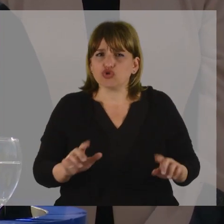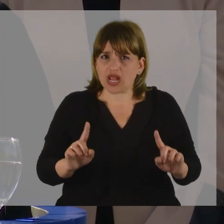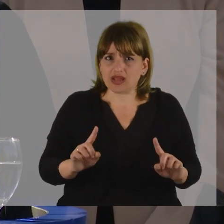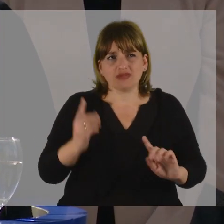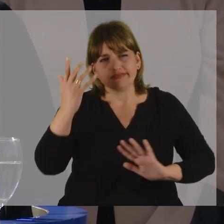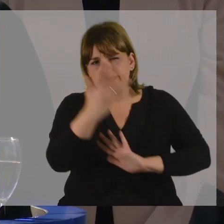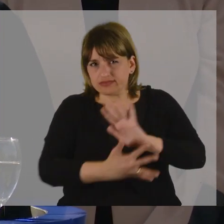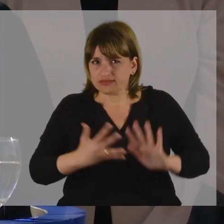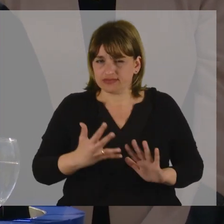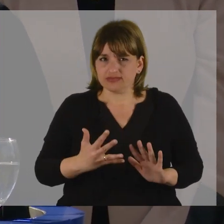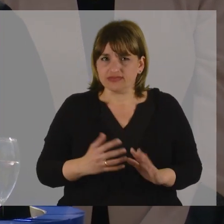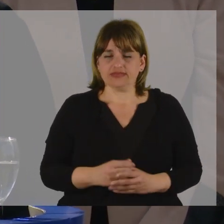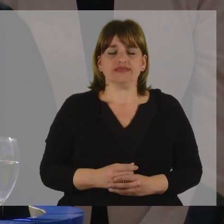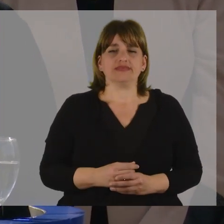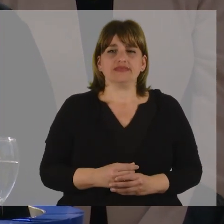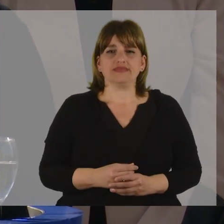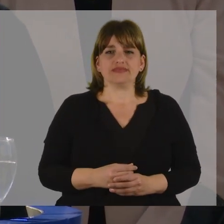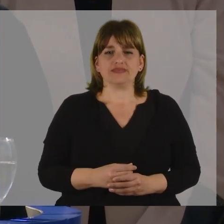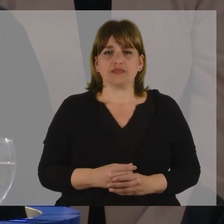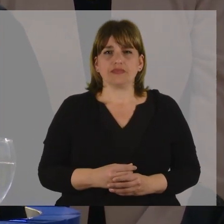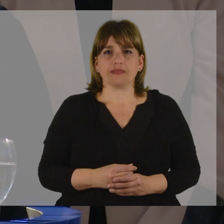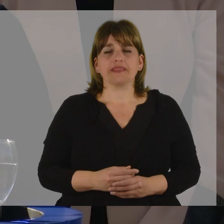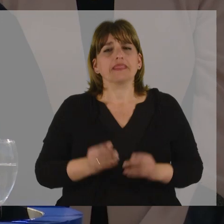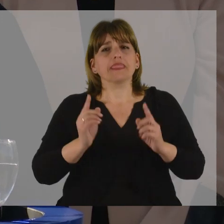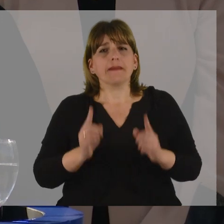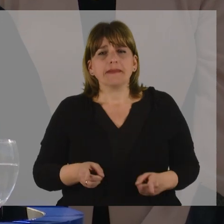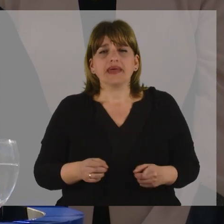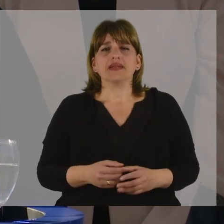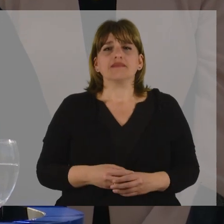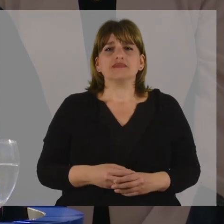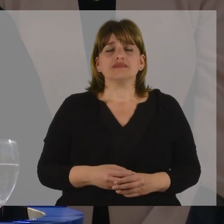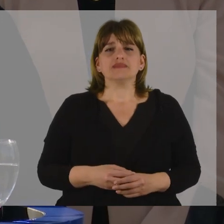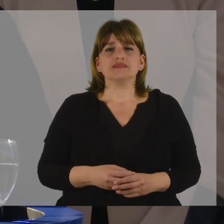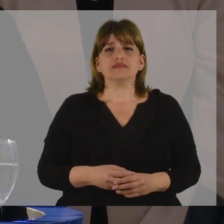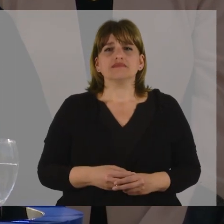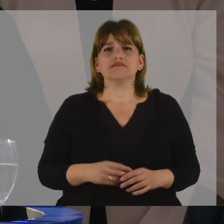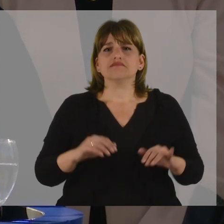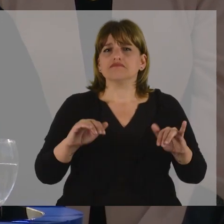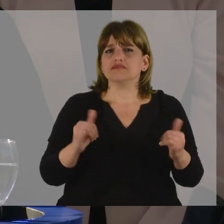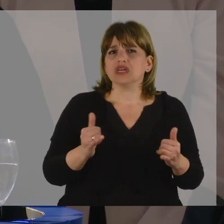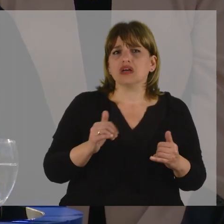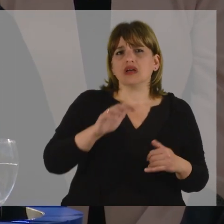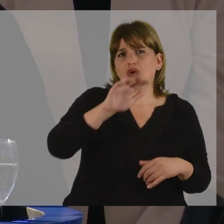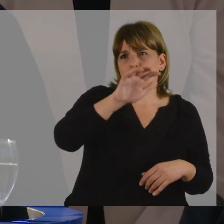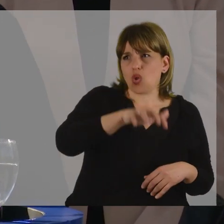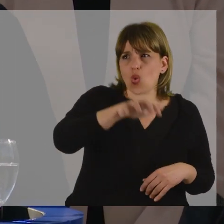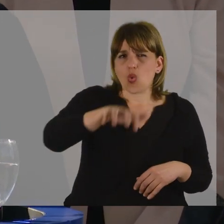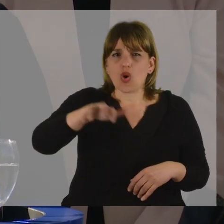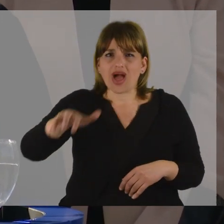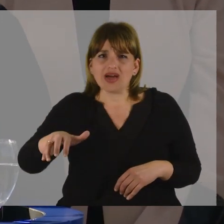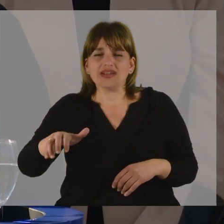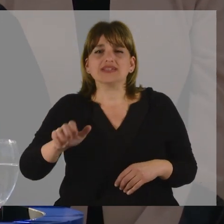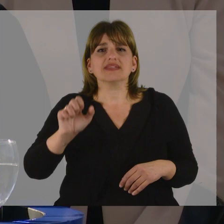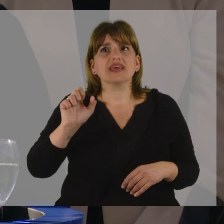efectivos en todo el territorio nacional con las secciones de